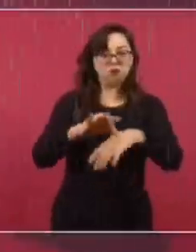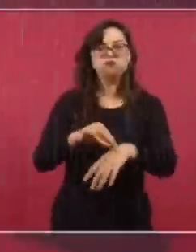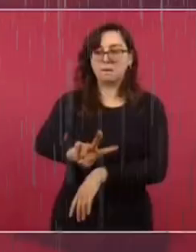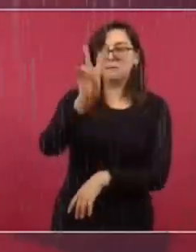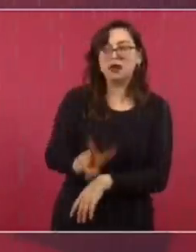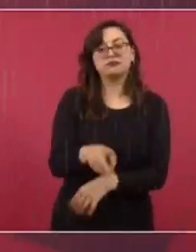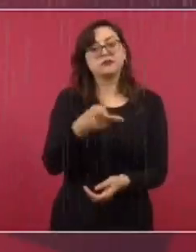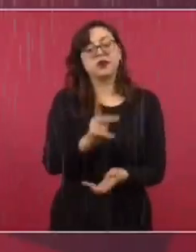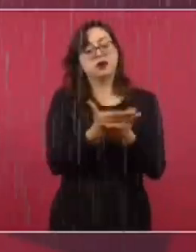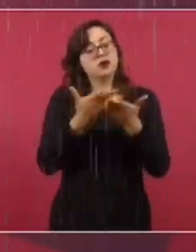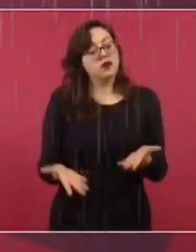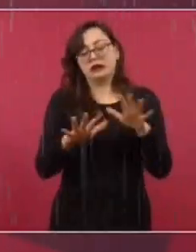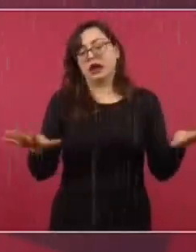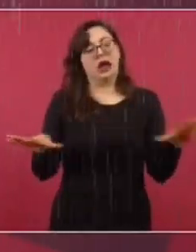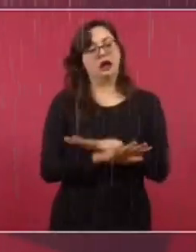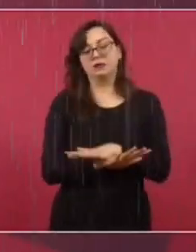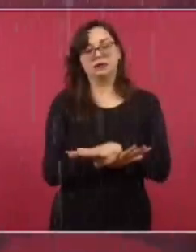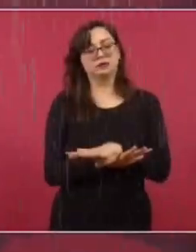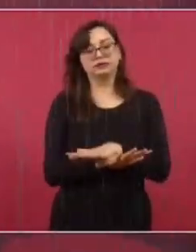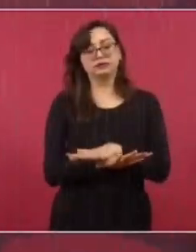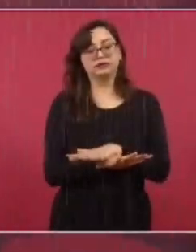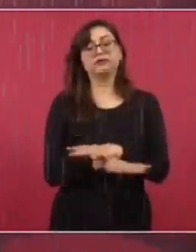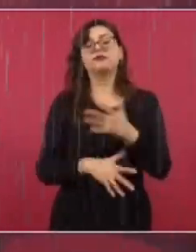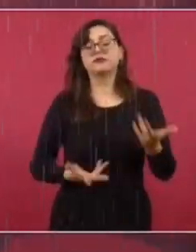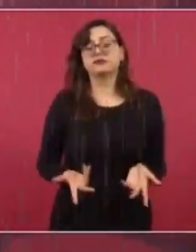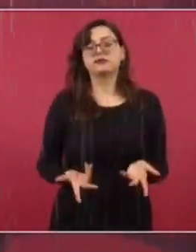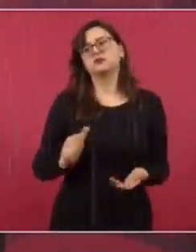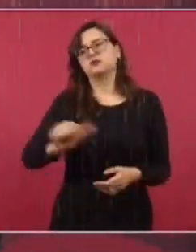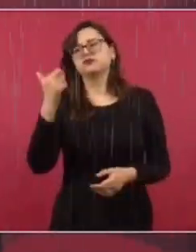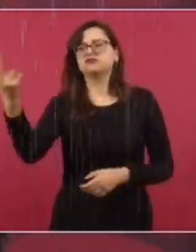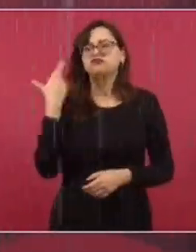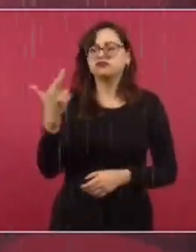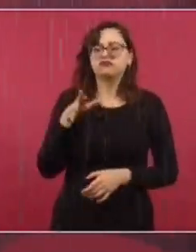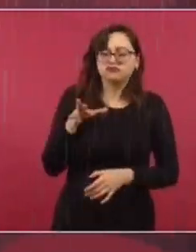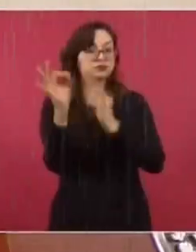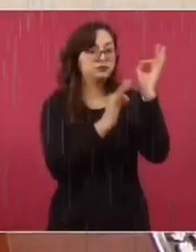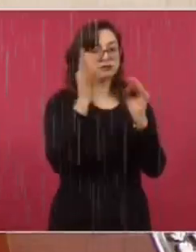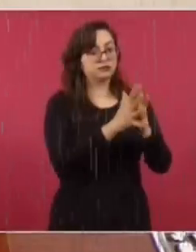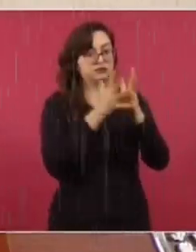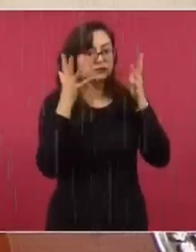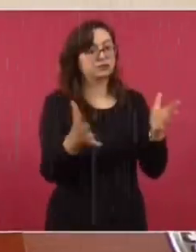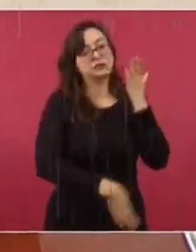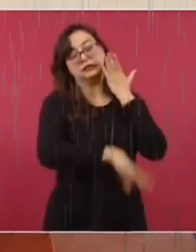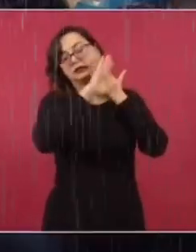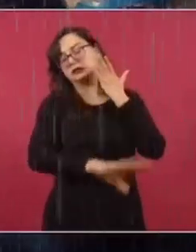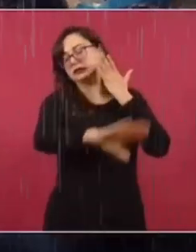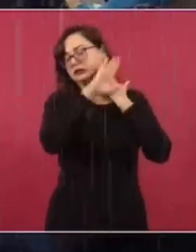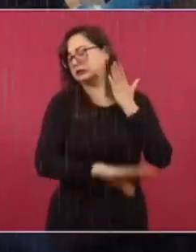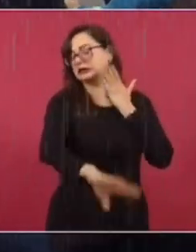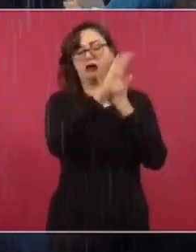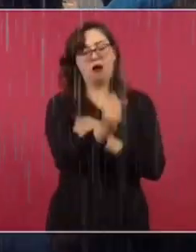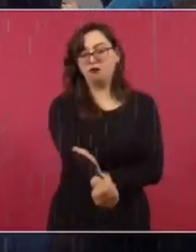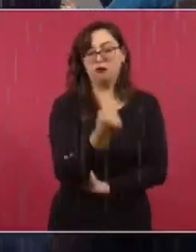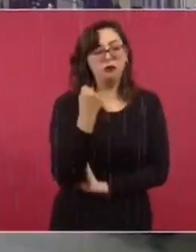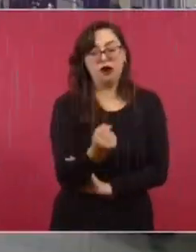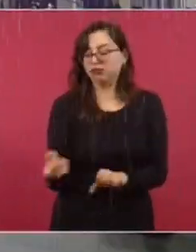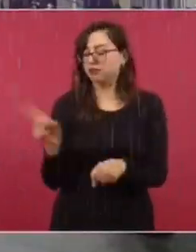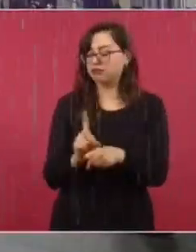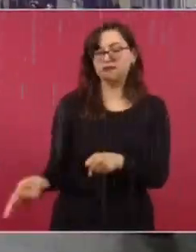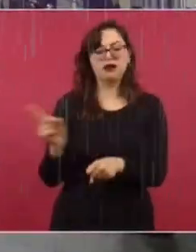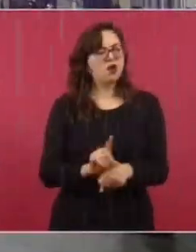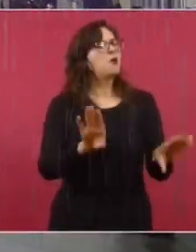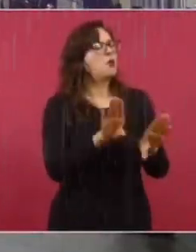Claro, existen las radios comunitarias y hay otras radios. Pero las cadenas, a ver, recuérdame cuáles son las cadenas